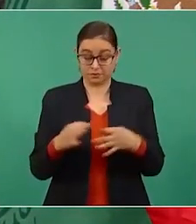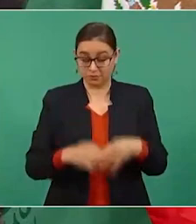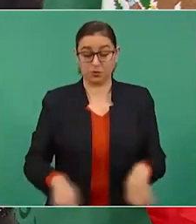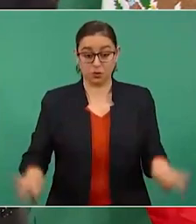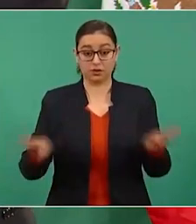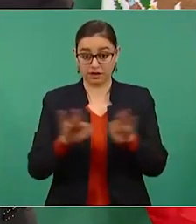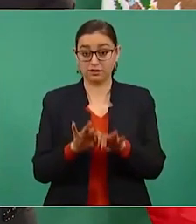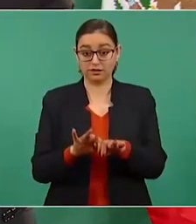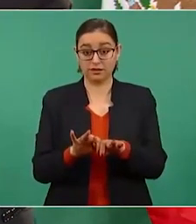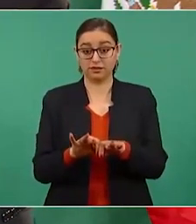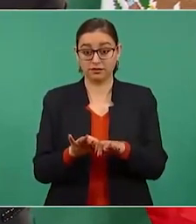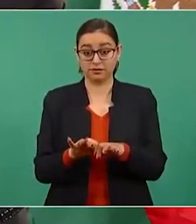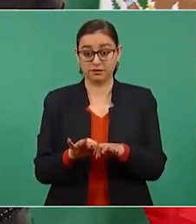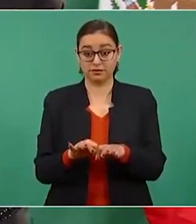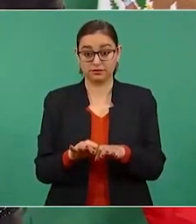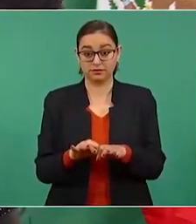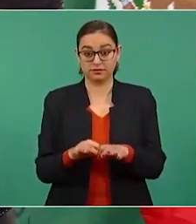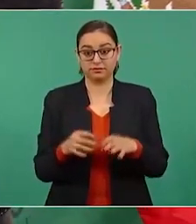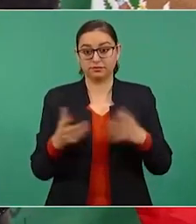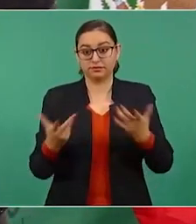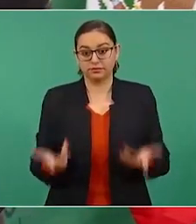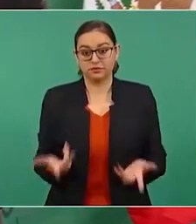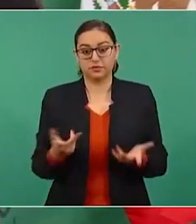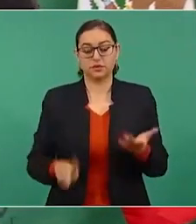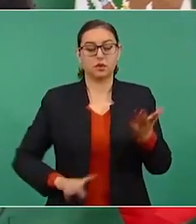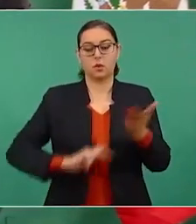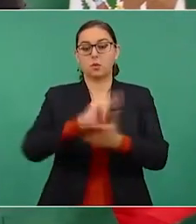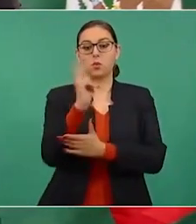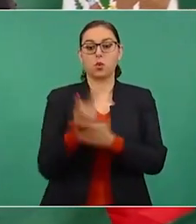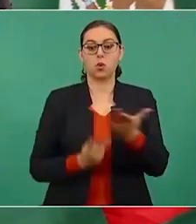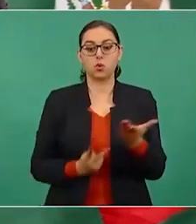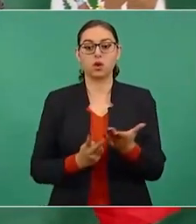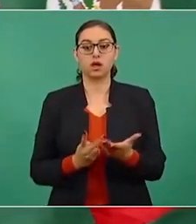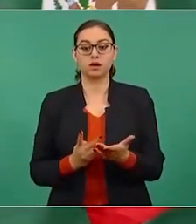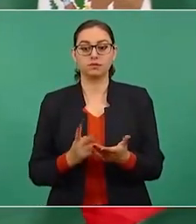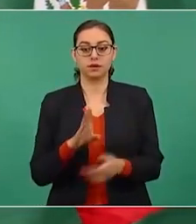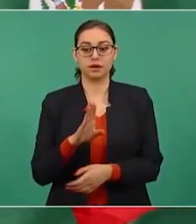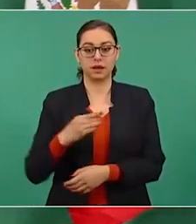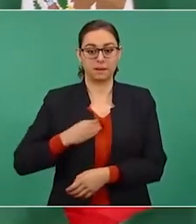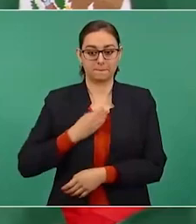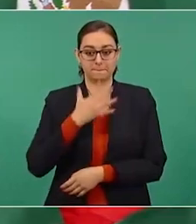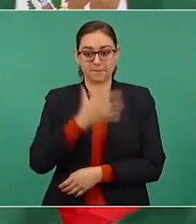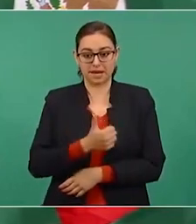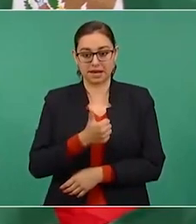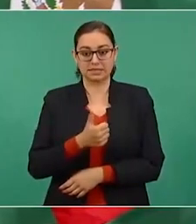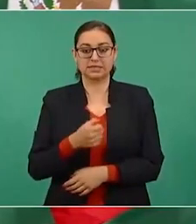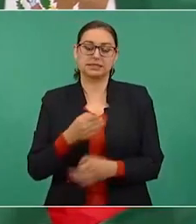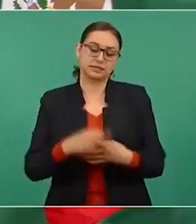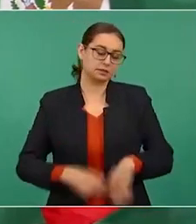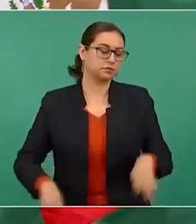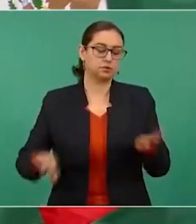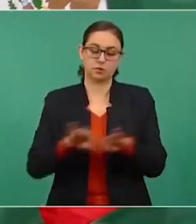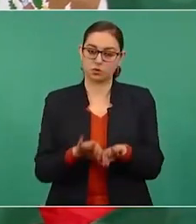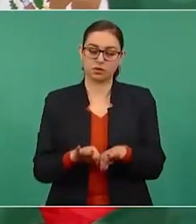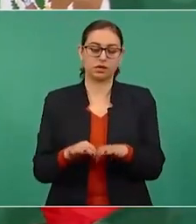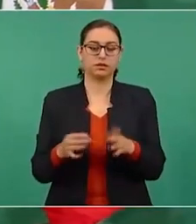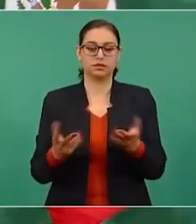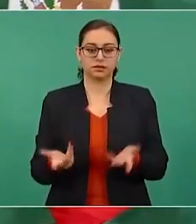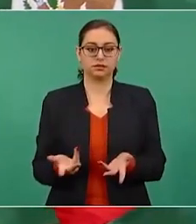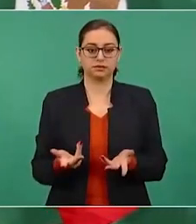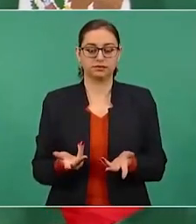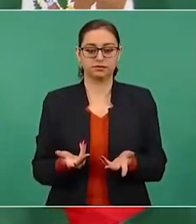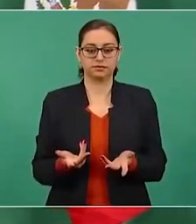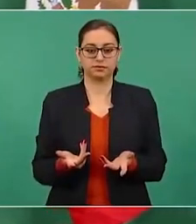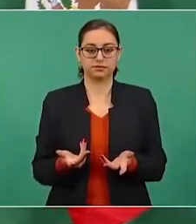son los programas de bienestar, el que los vecinos